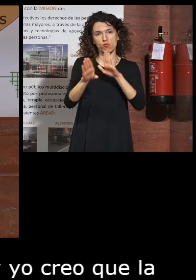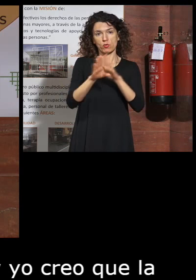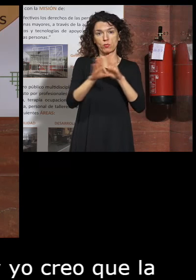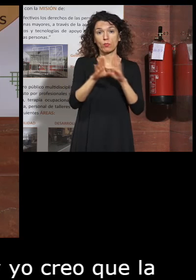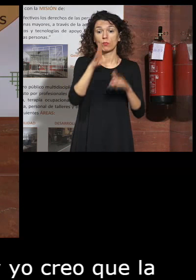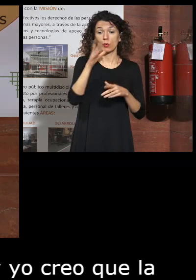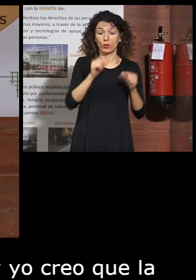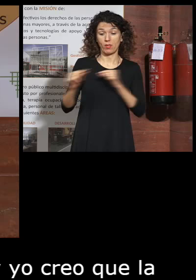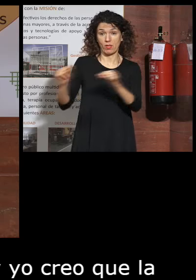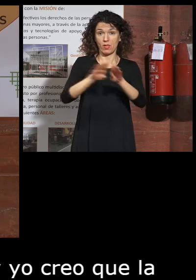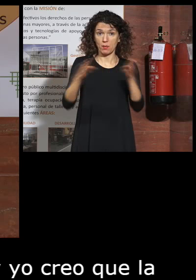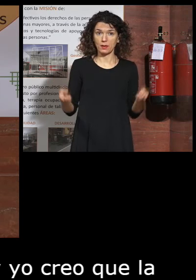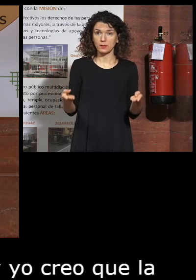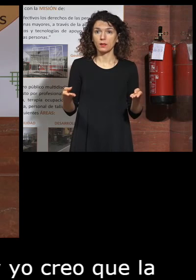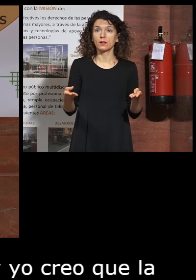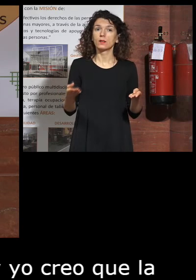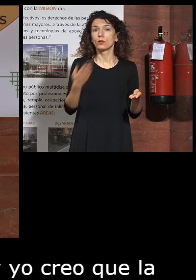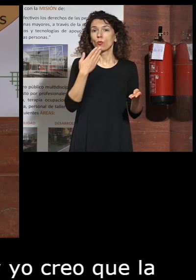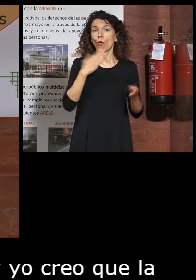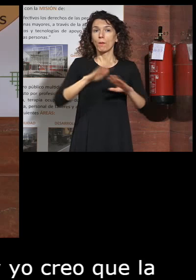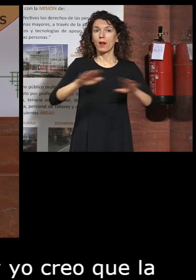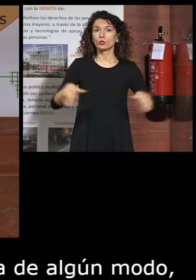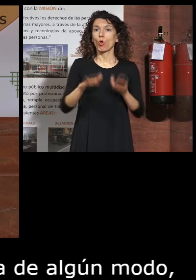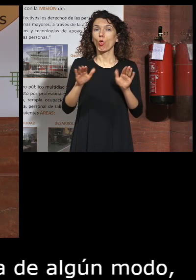la mesa redonda somos para todos pues